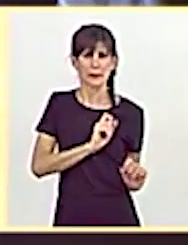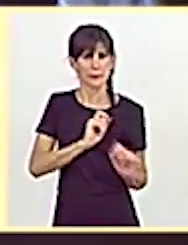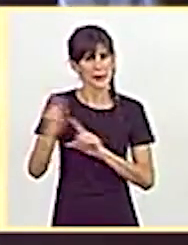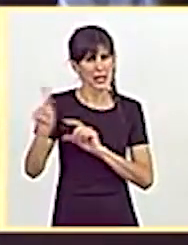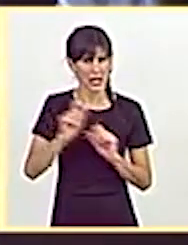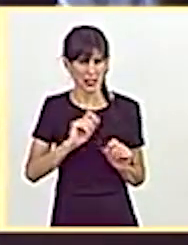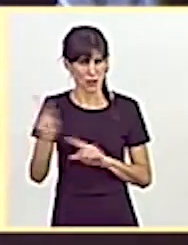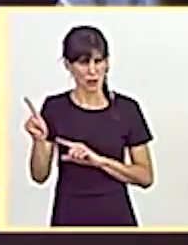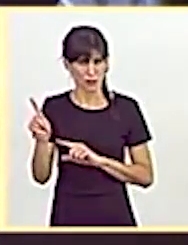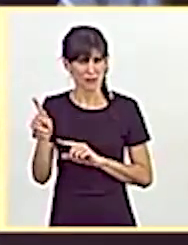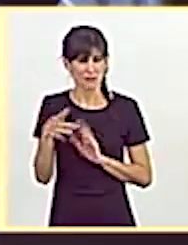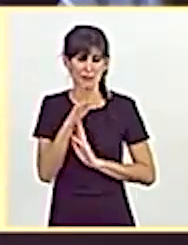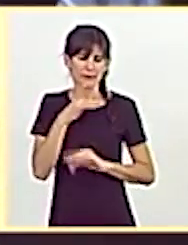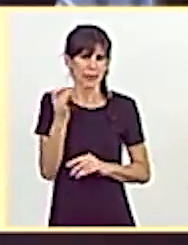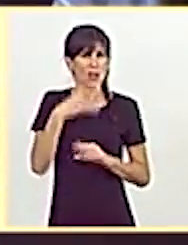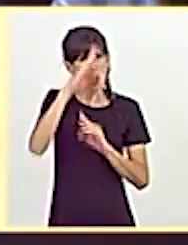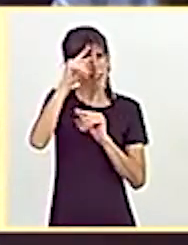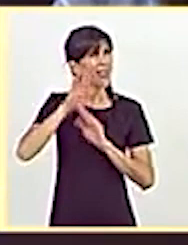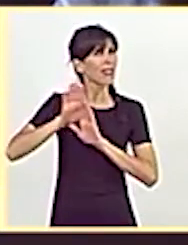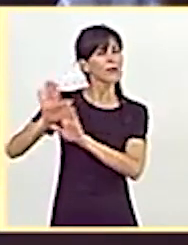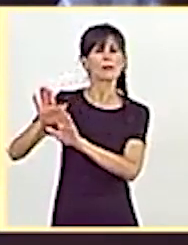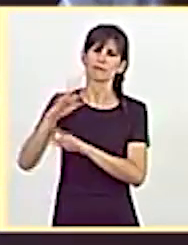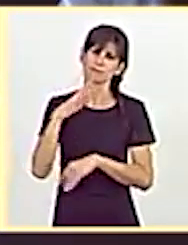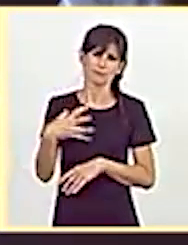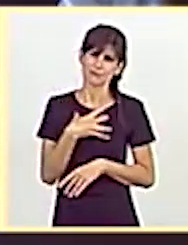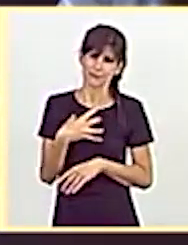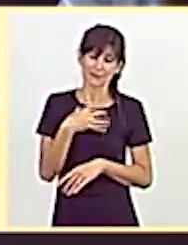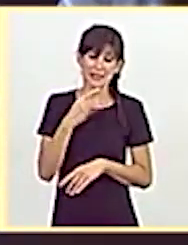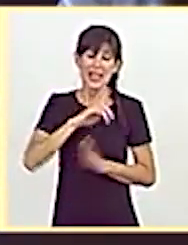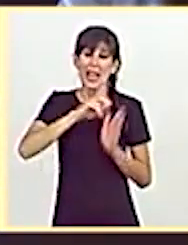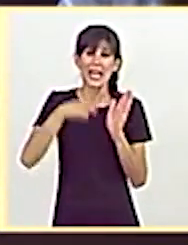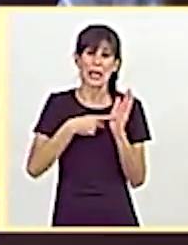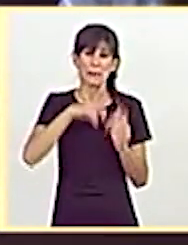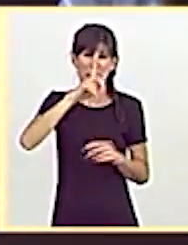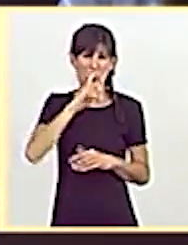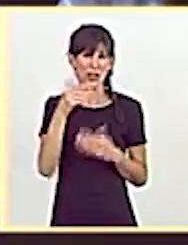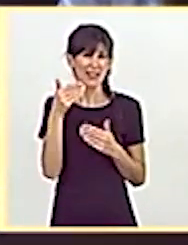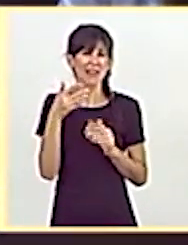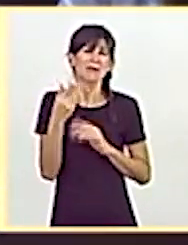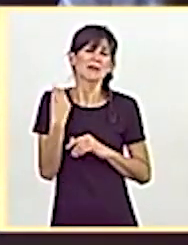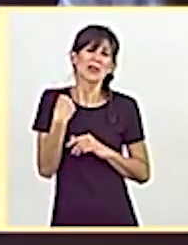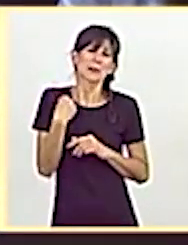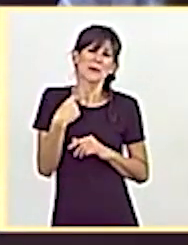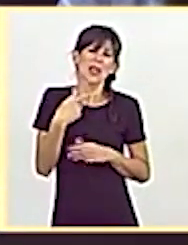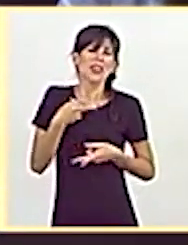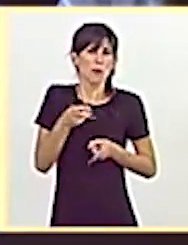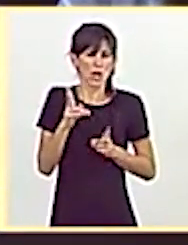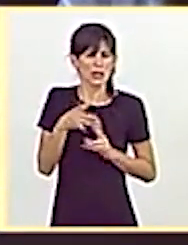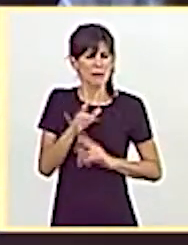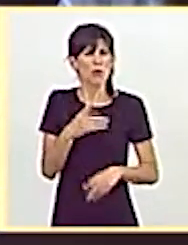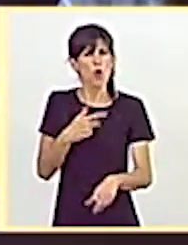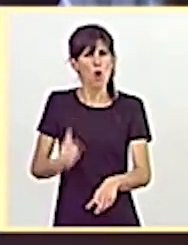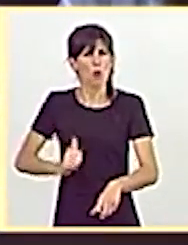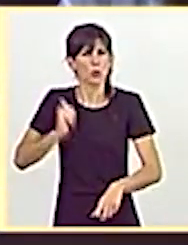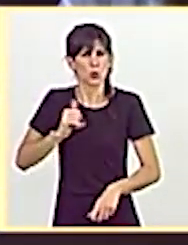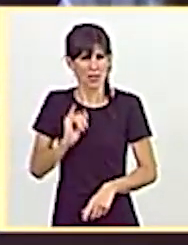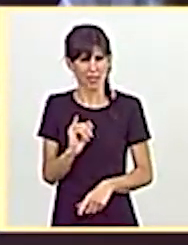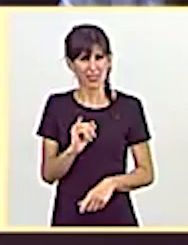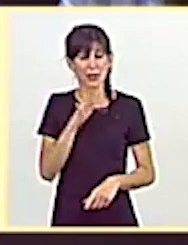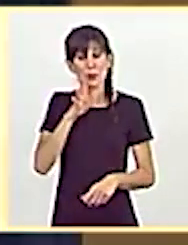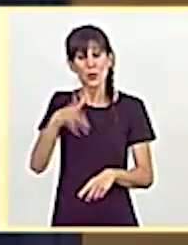y no podemos olvidarlo. Nosotros creemos que con la Ley de Memoria Democrática tenemos una oportunidad y por eso,